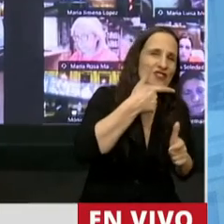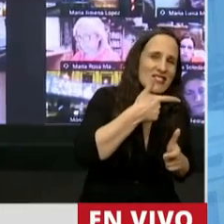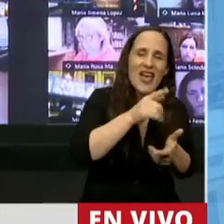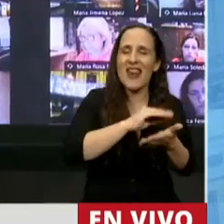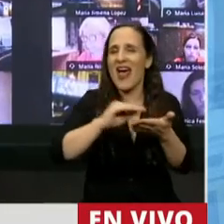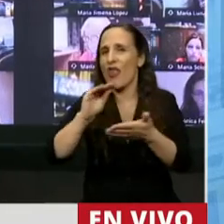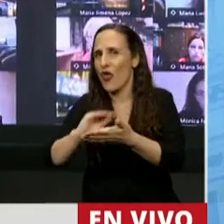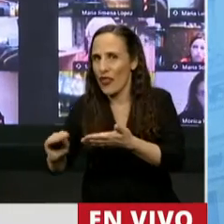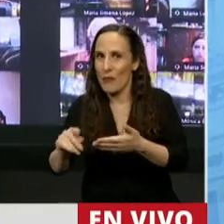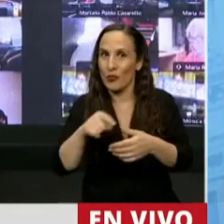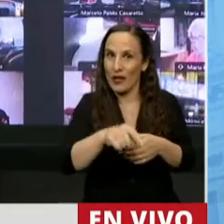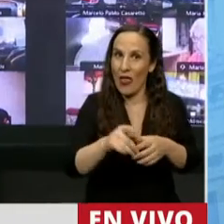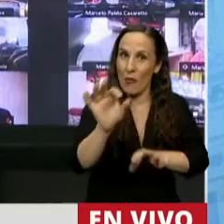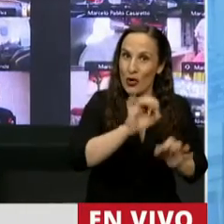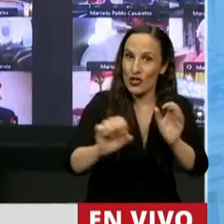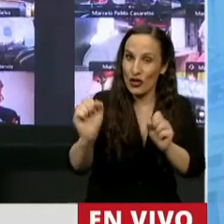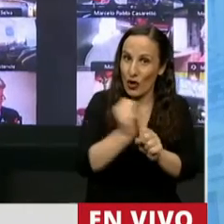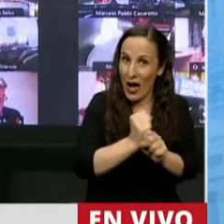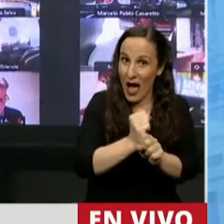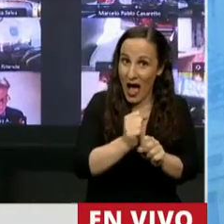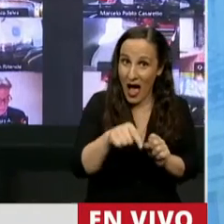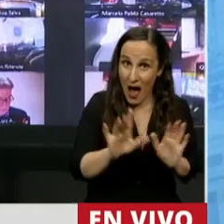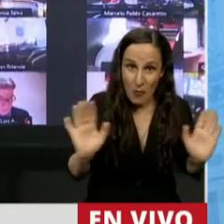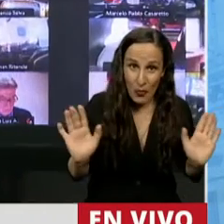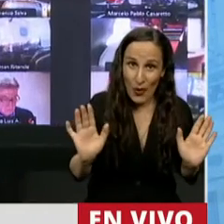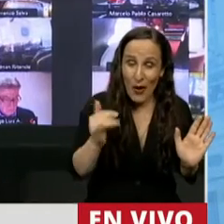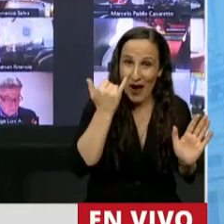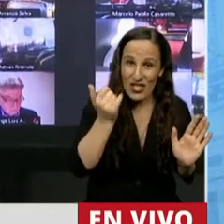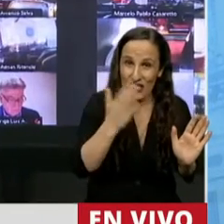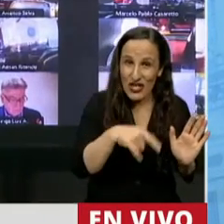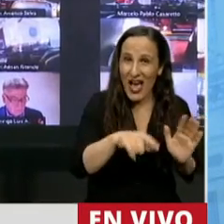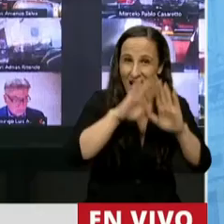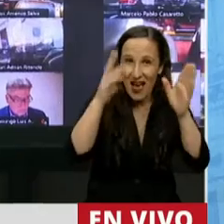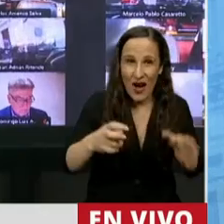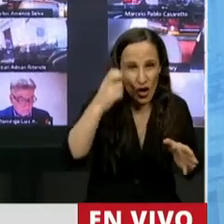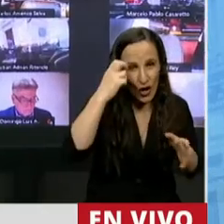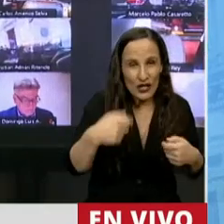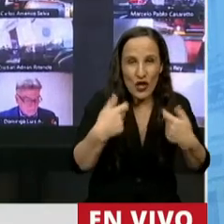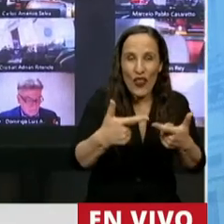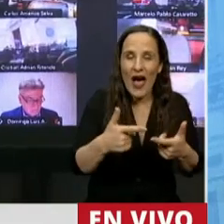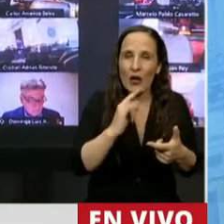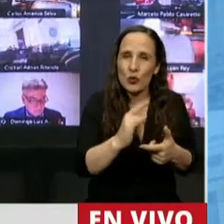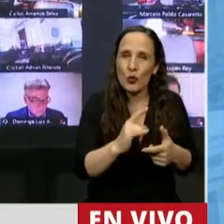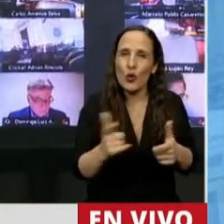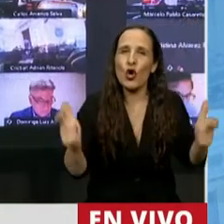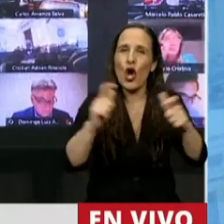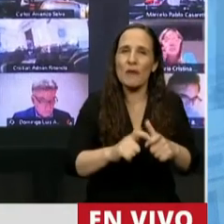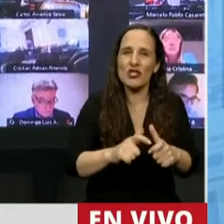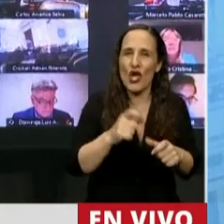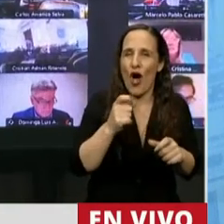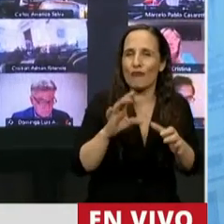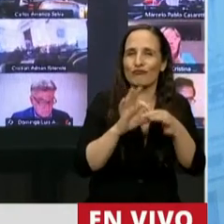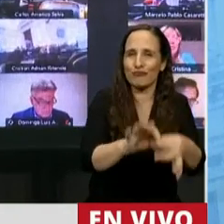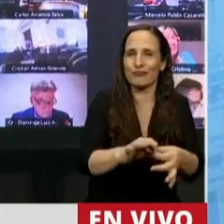proyecto que aprobara la Comisión Bicameral a partir de las facultades que este Congreso le otorgara a través de la Ley de